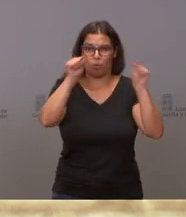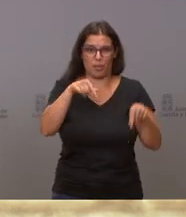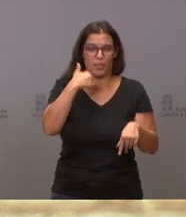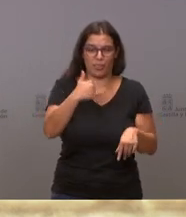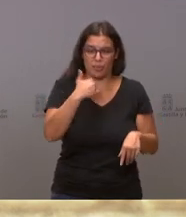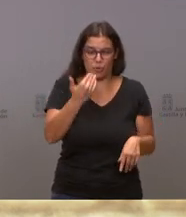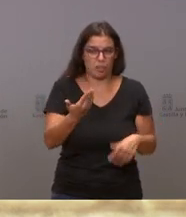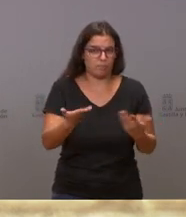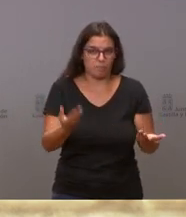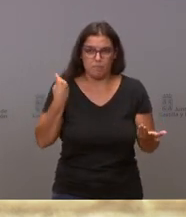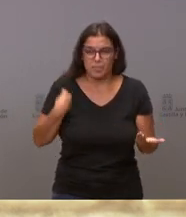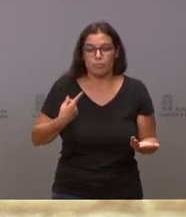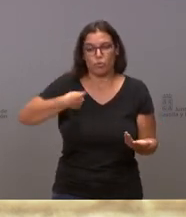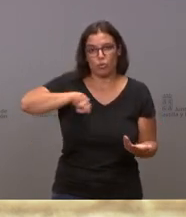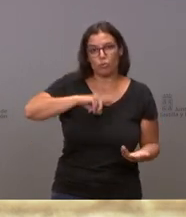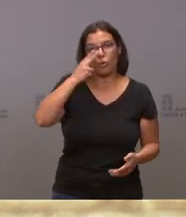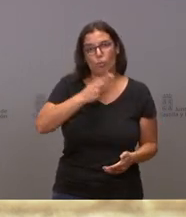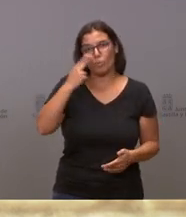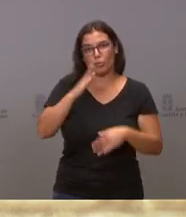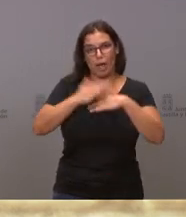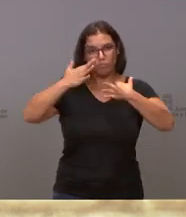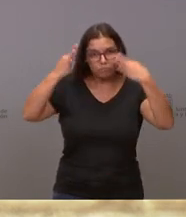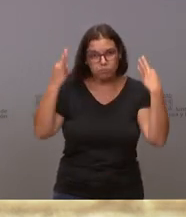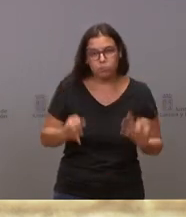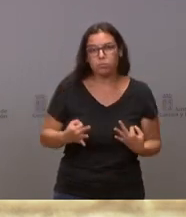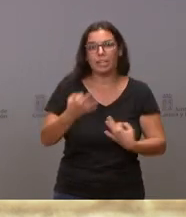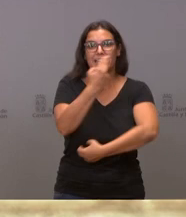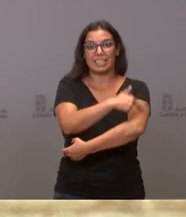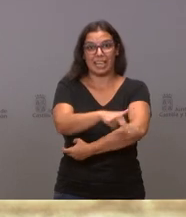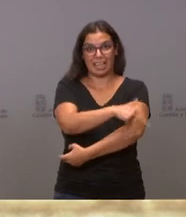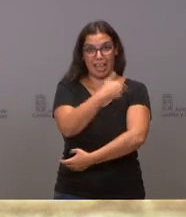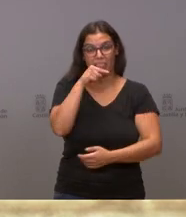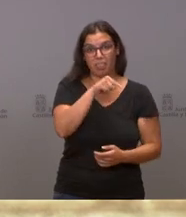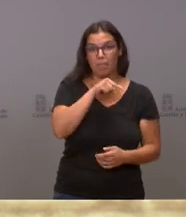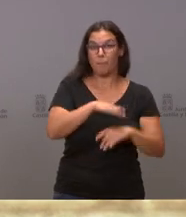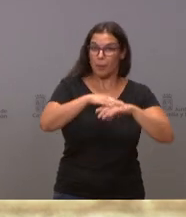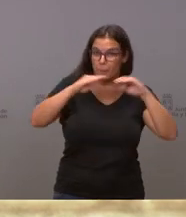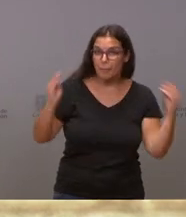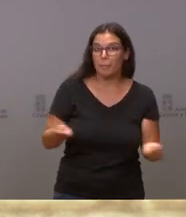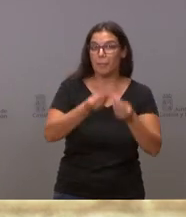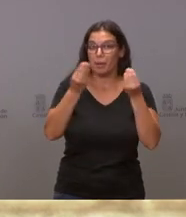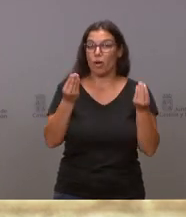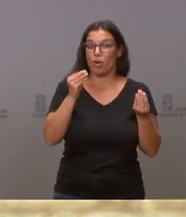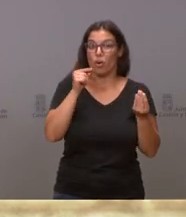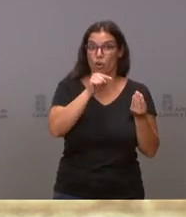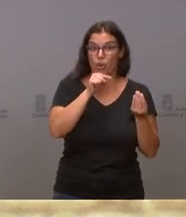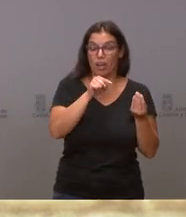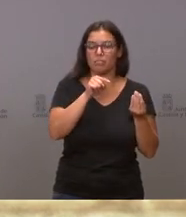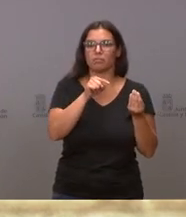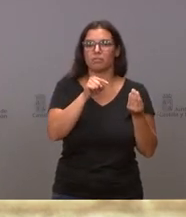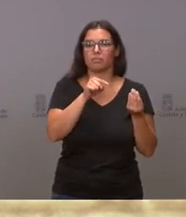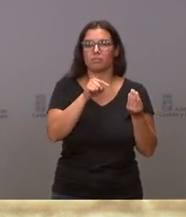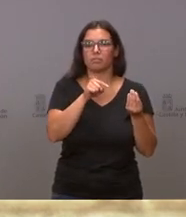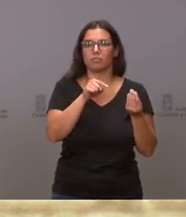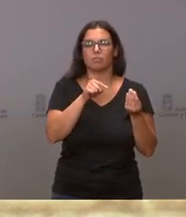Nuestro compromiso para garantizar la sanidad en el territorio, para mejorar esa garantía de la sanidad en el